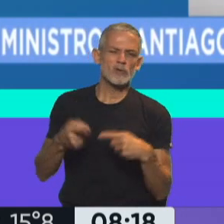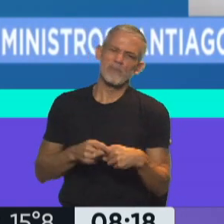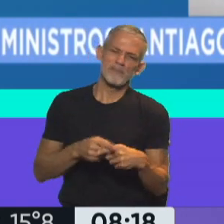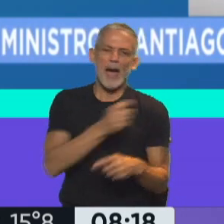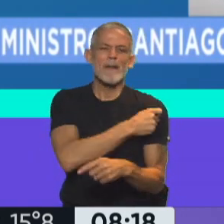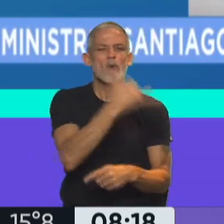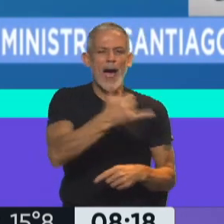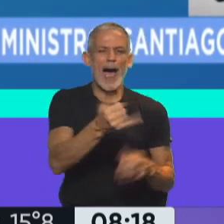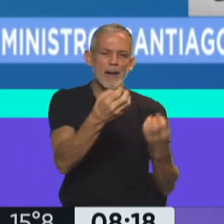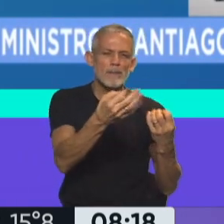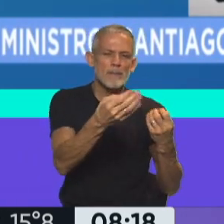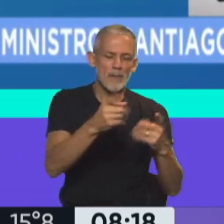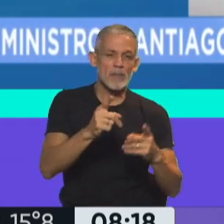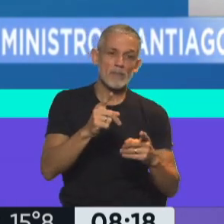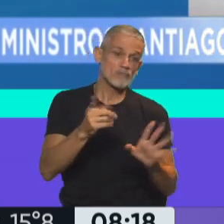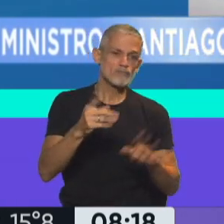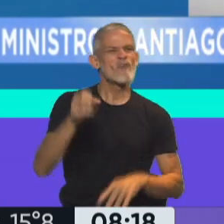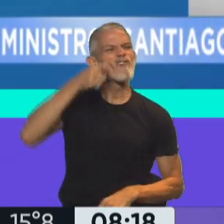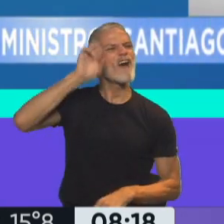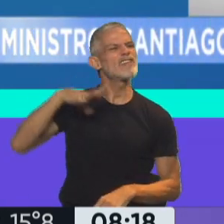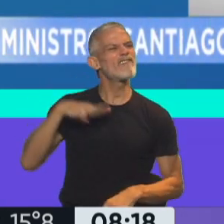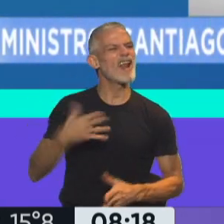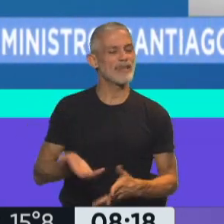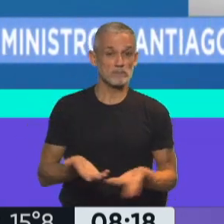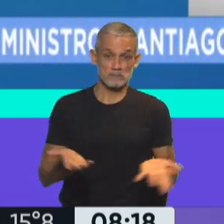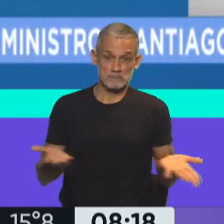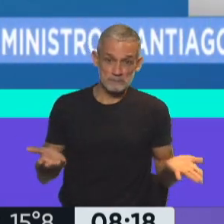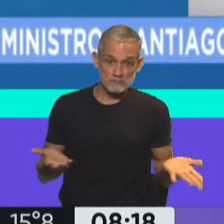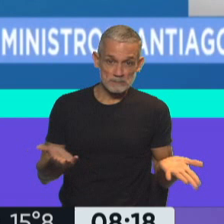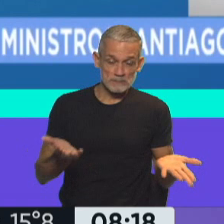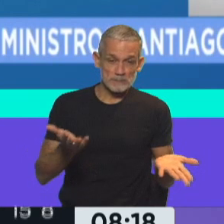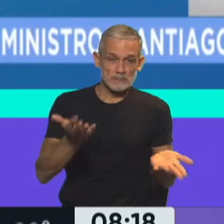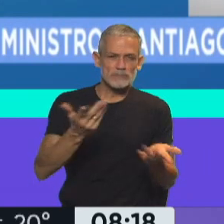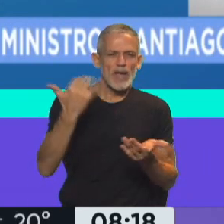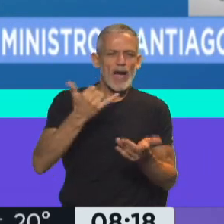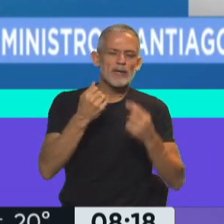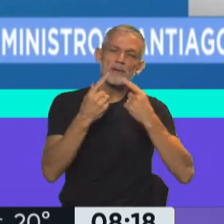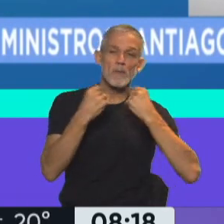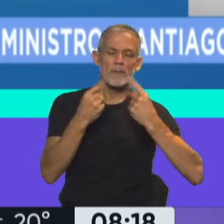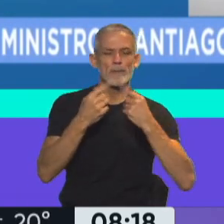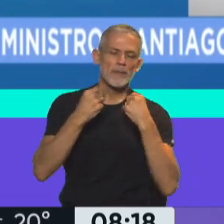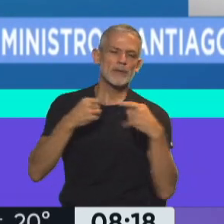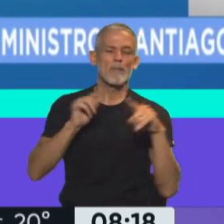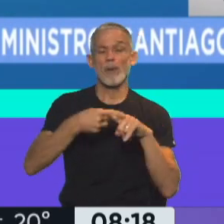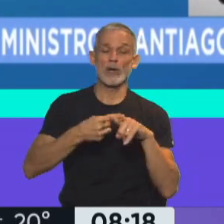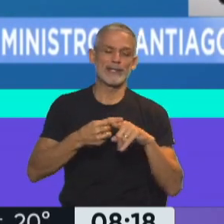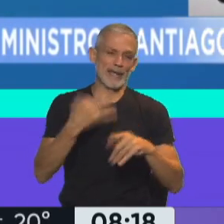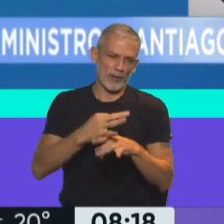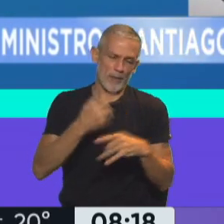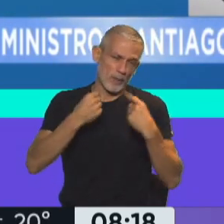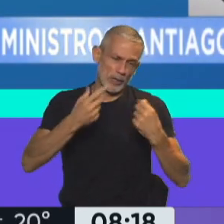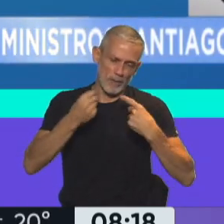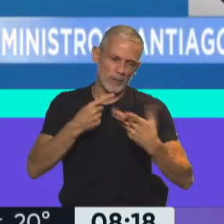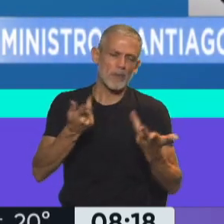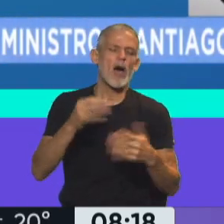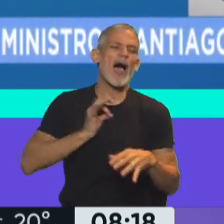vacunas, las vacunas sí, los se vacunan, pero no nos dan Pfizer. Entonces, de alguna manera hay una queja política que tiene que ver, me parece, con